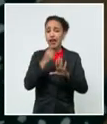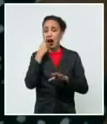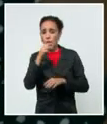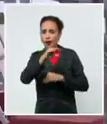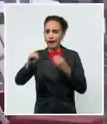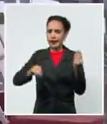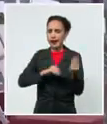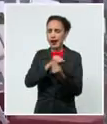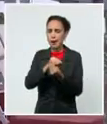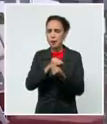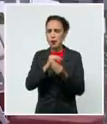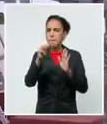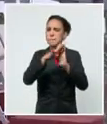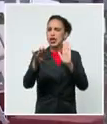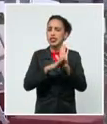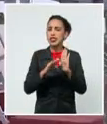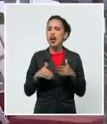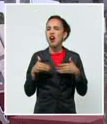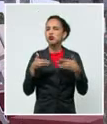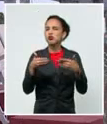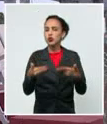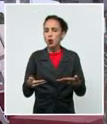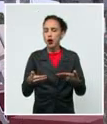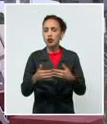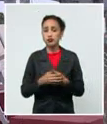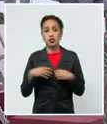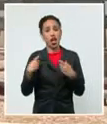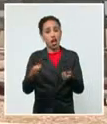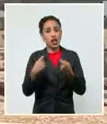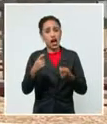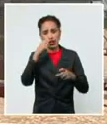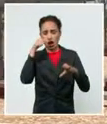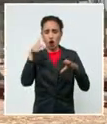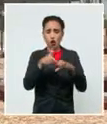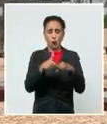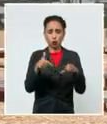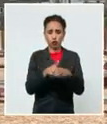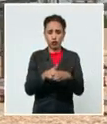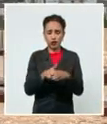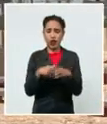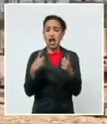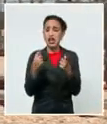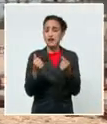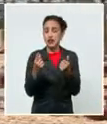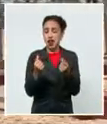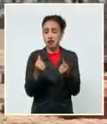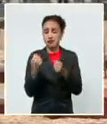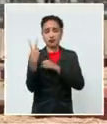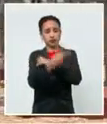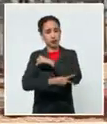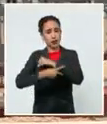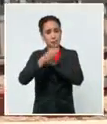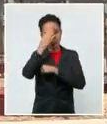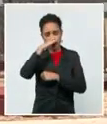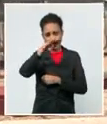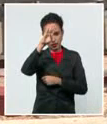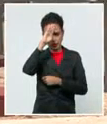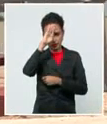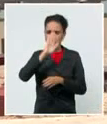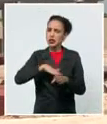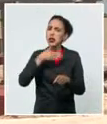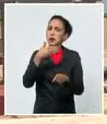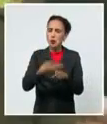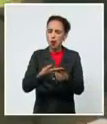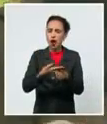no técnicas que representan combustibles y finanzas del país. Más adelante,